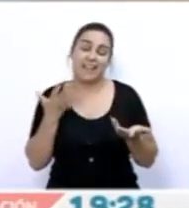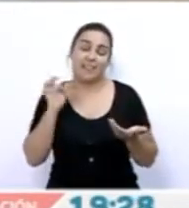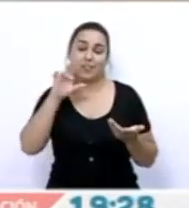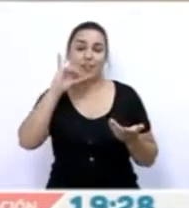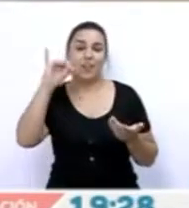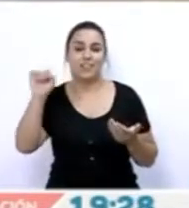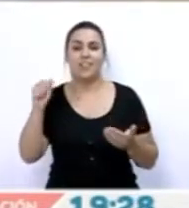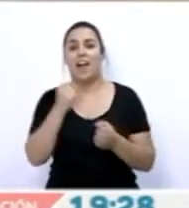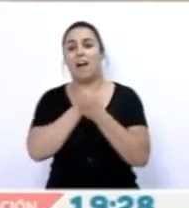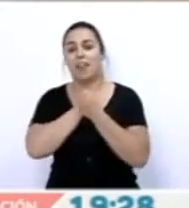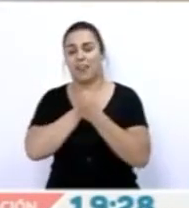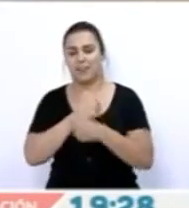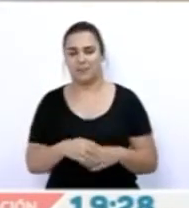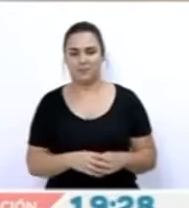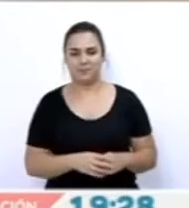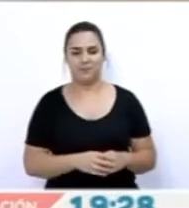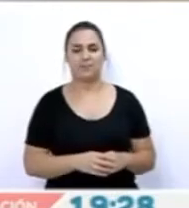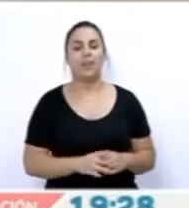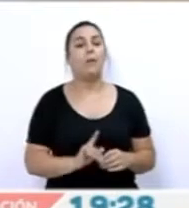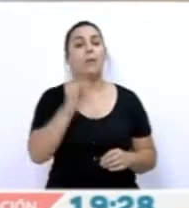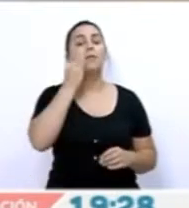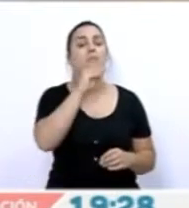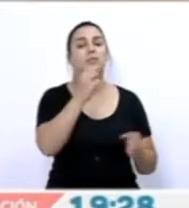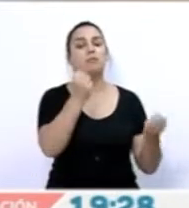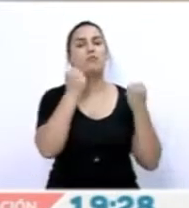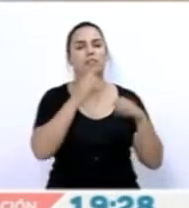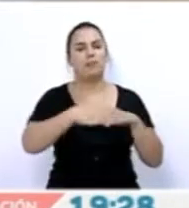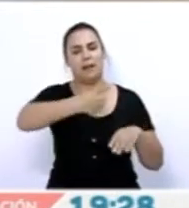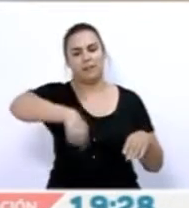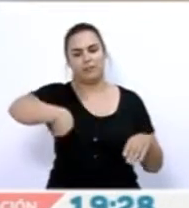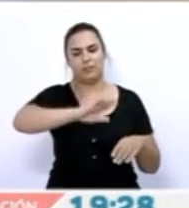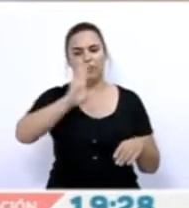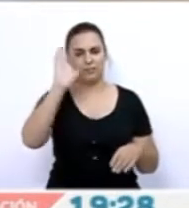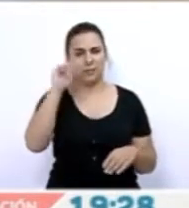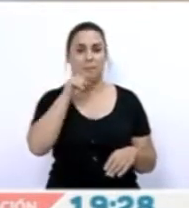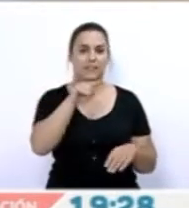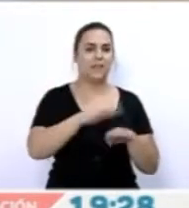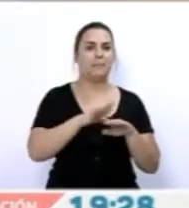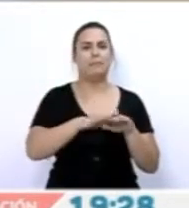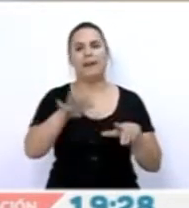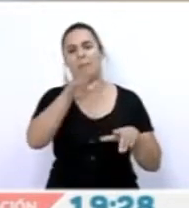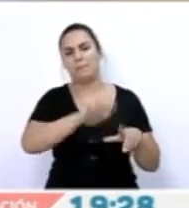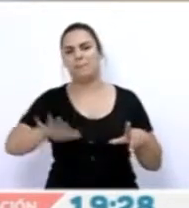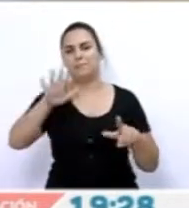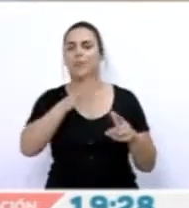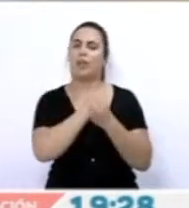un abrazo muy grande. Hola. Juan Pedro, un besito muy fuerte para todos, para ti y para el paisano. Hasta la próxima. Hasta la próxima.